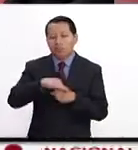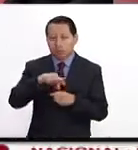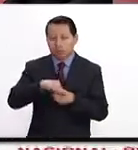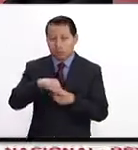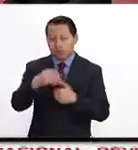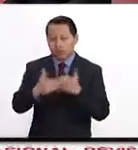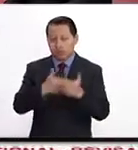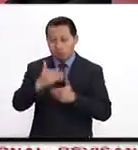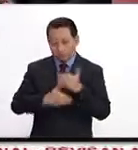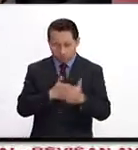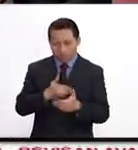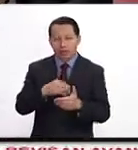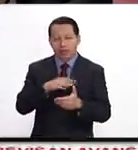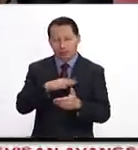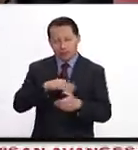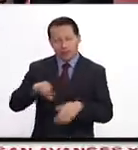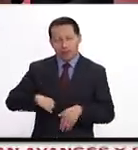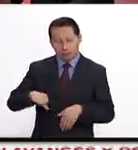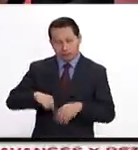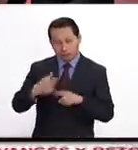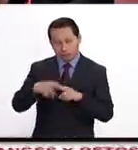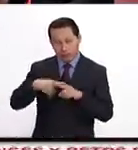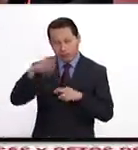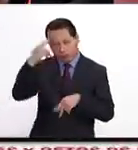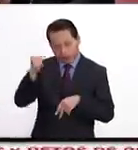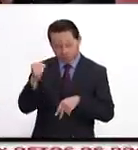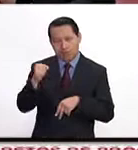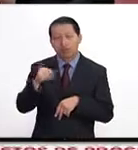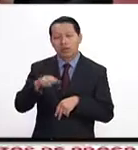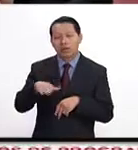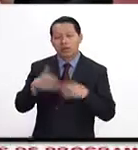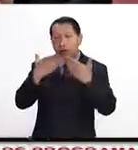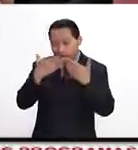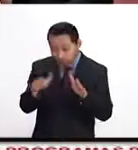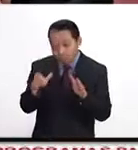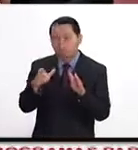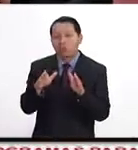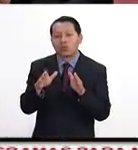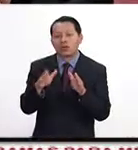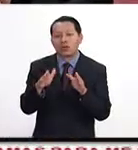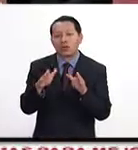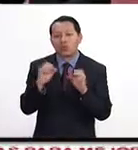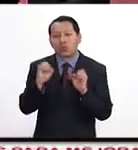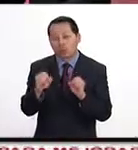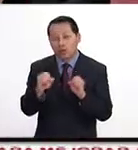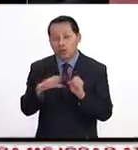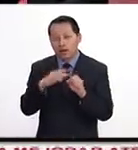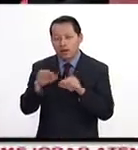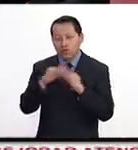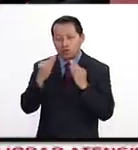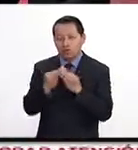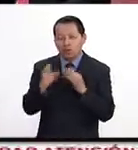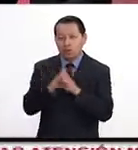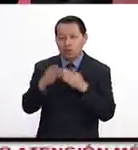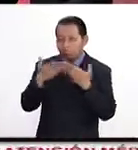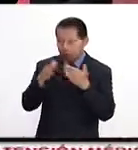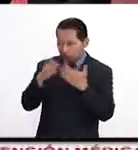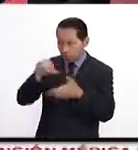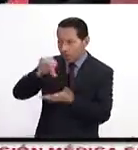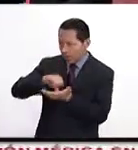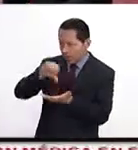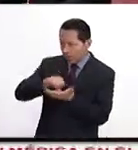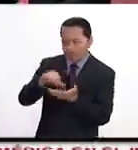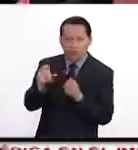por varias razones es o la apertura o digamos por digamos de alguna forma una cierta apertura de Irán,